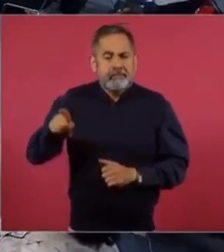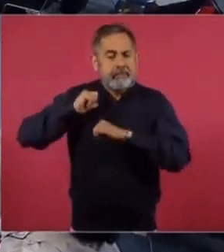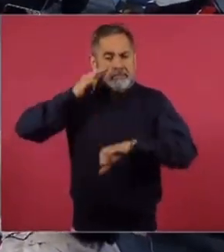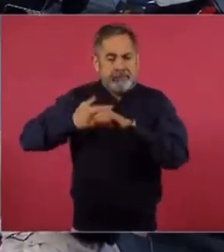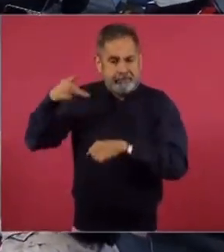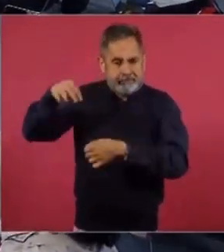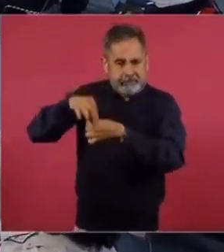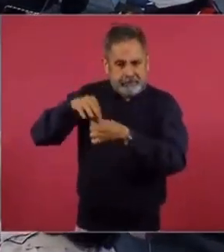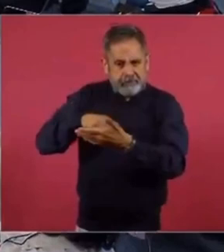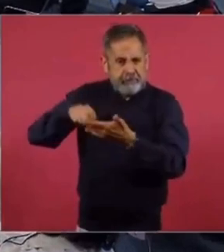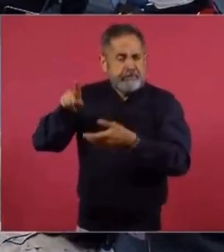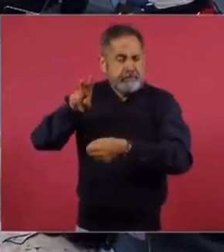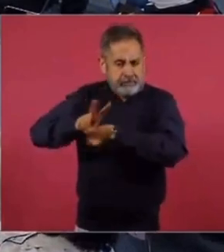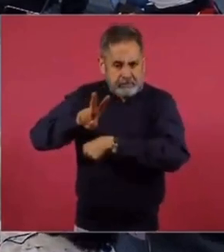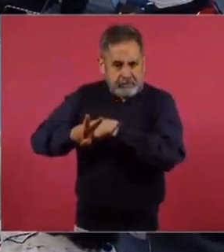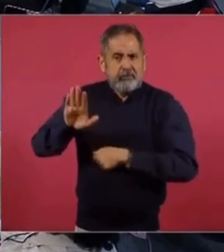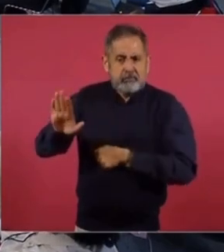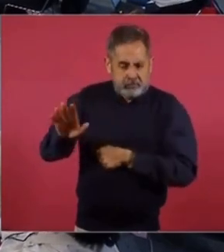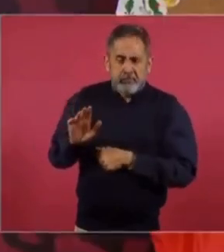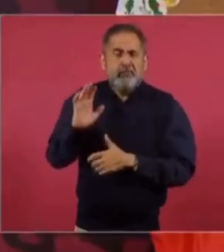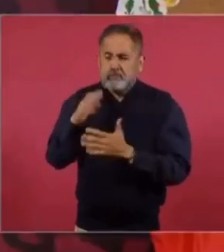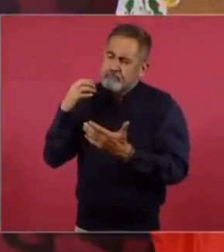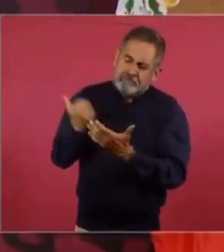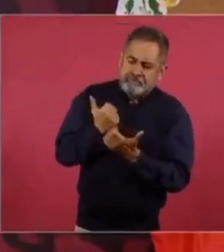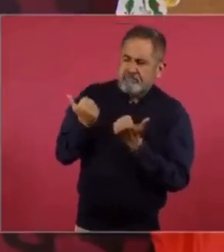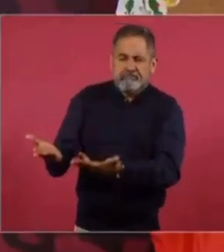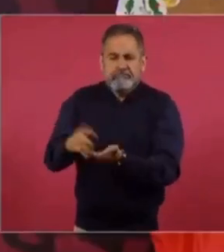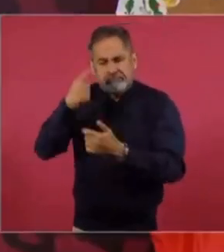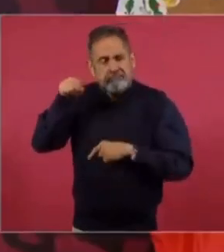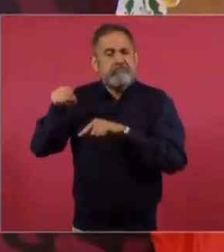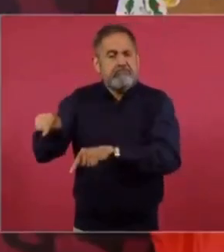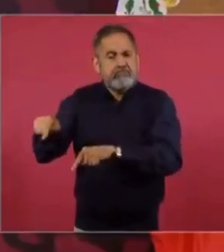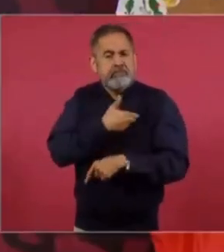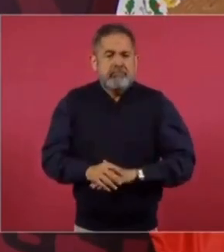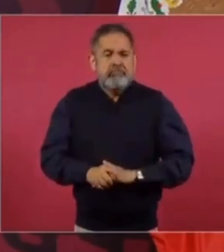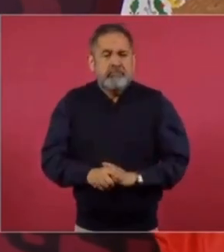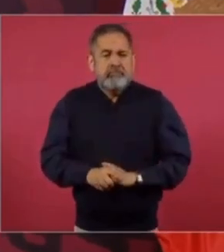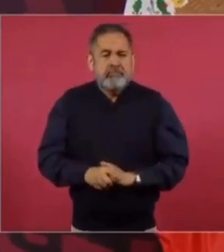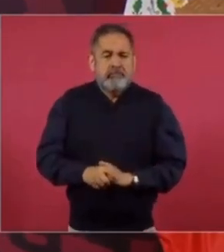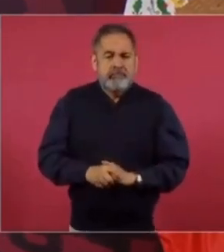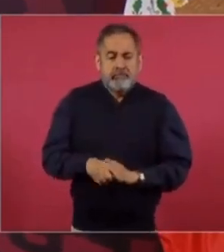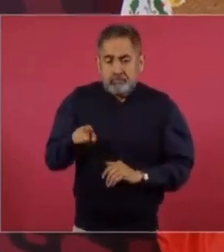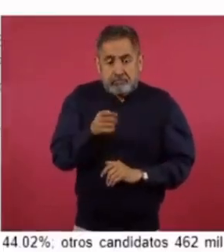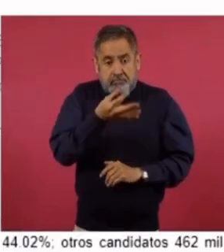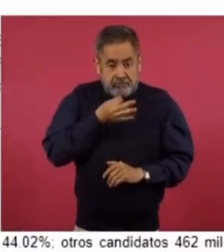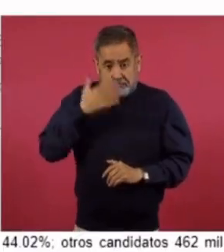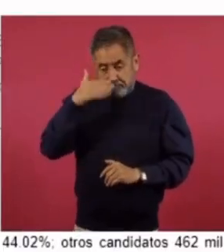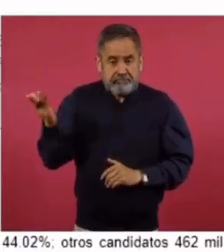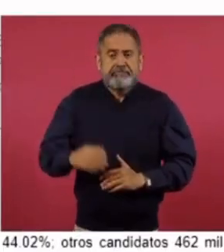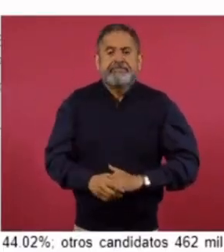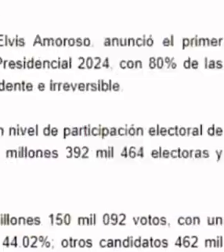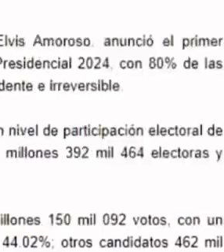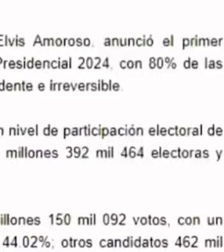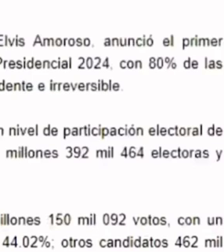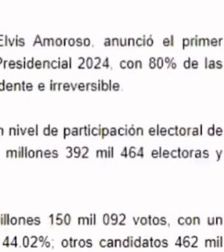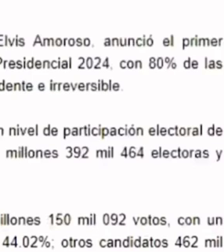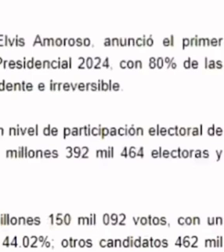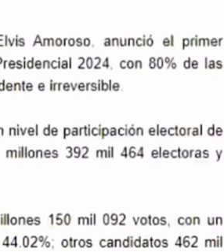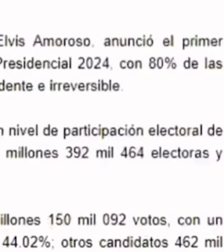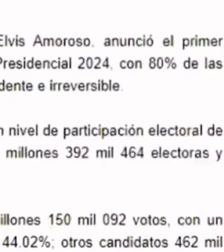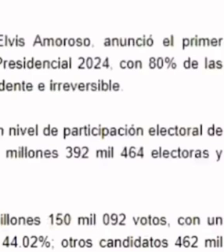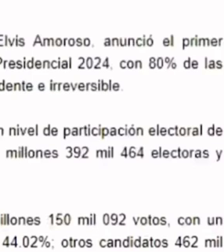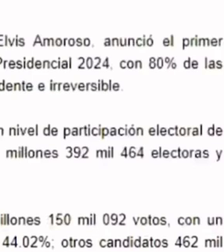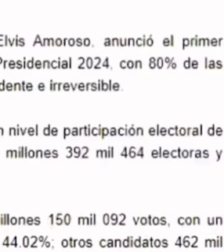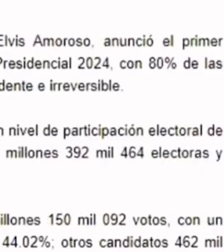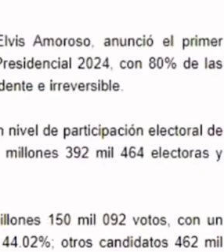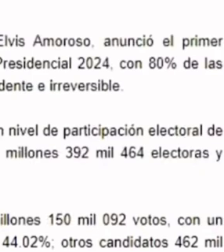electoral de Venezuela le está dando el triunfo al presidente Maduro, que es el órgano electoral, el Consejo